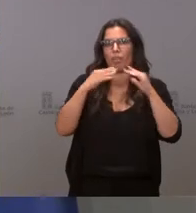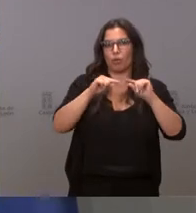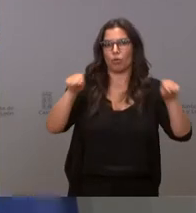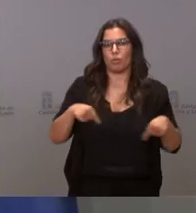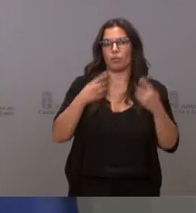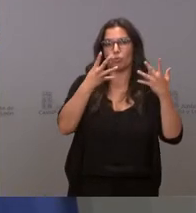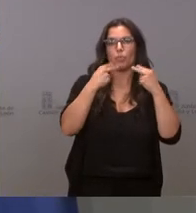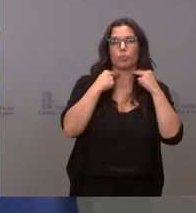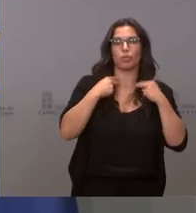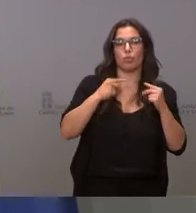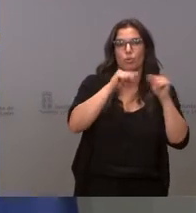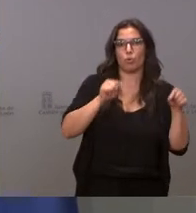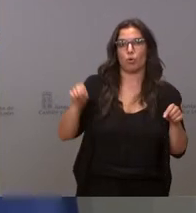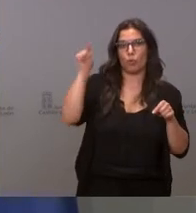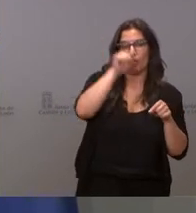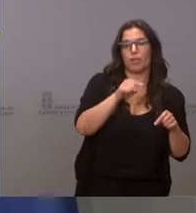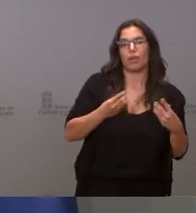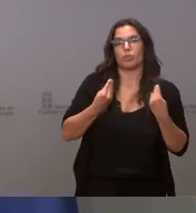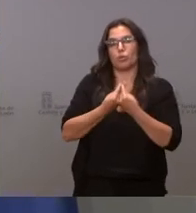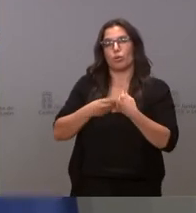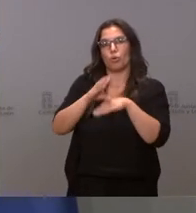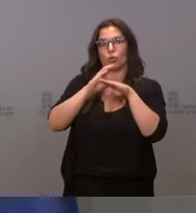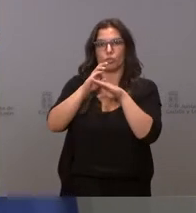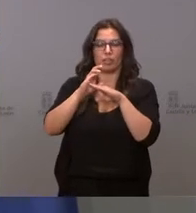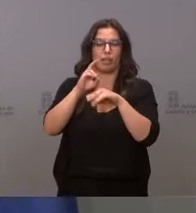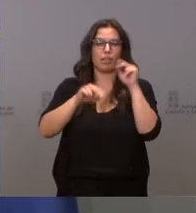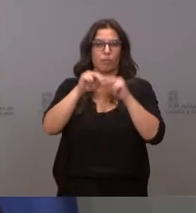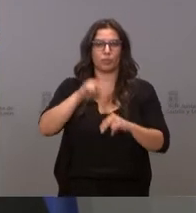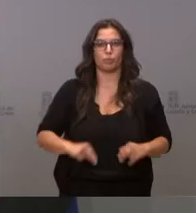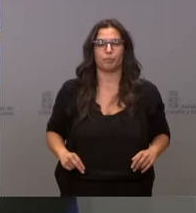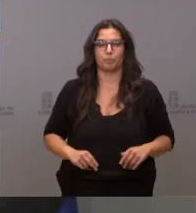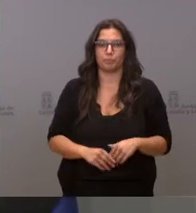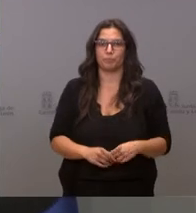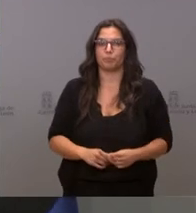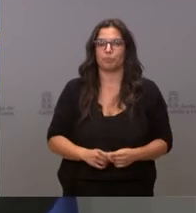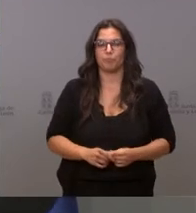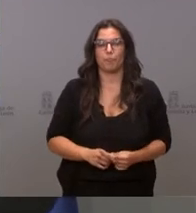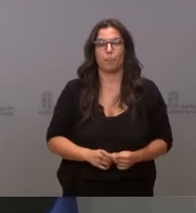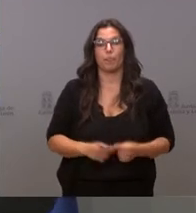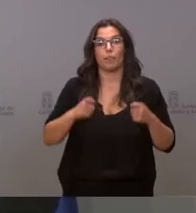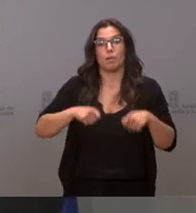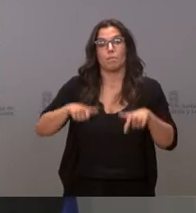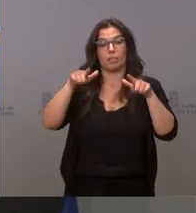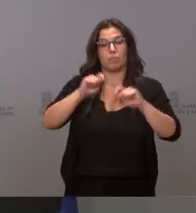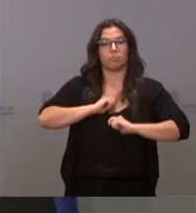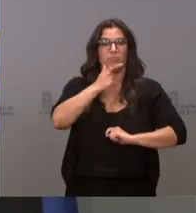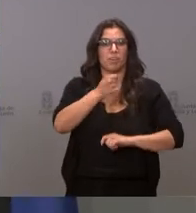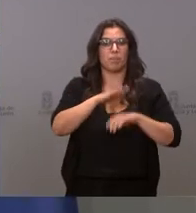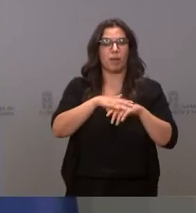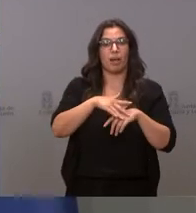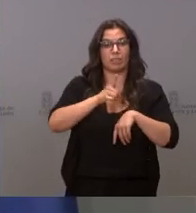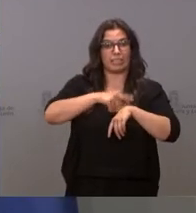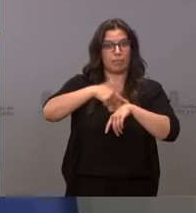nueve diputaciones provinciales y la Consejería de Fomento. Esta plataforma nos permite conocer en tiempo